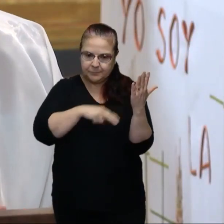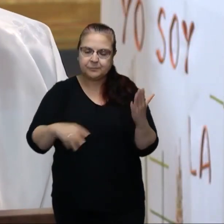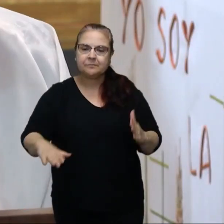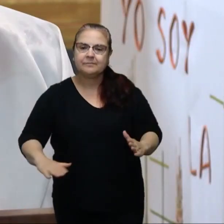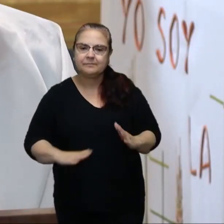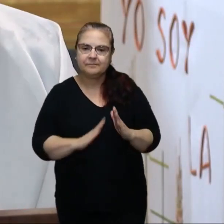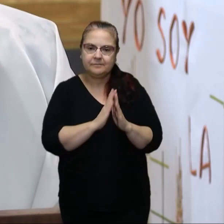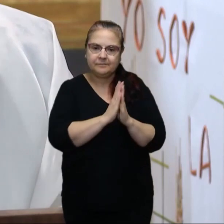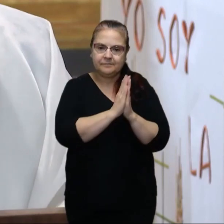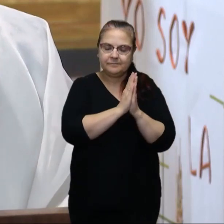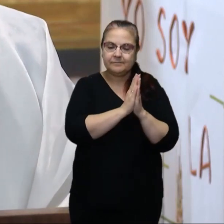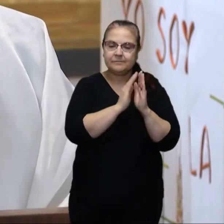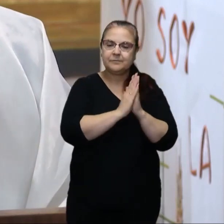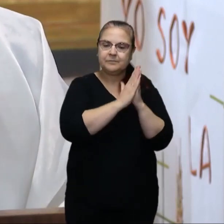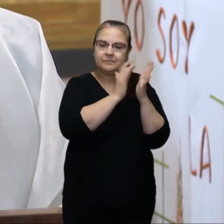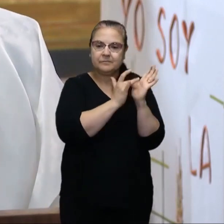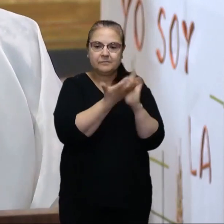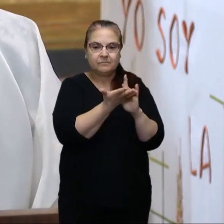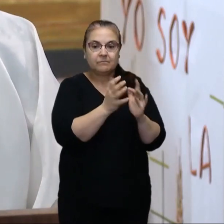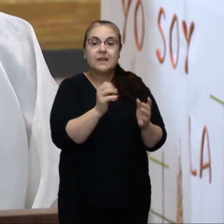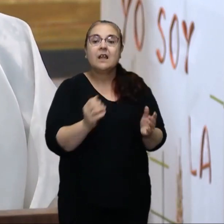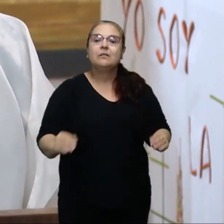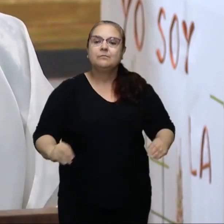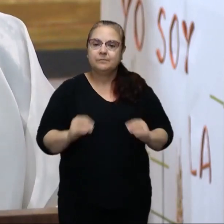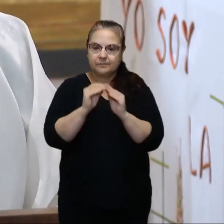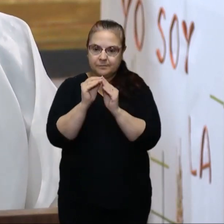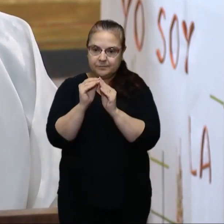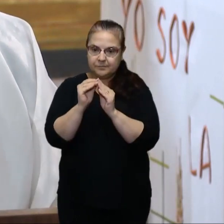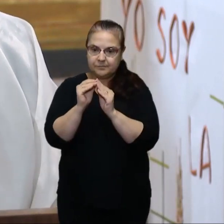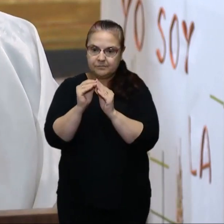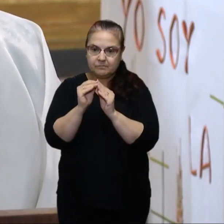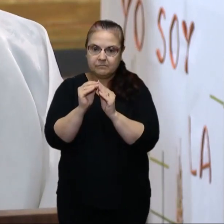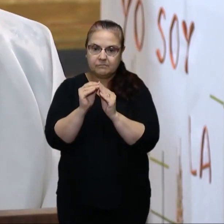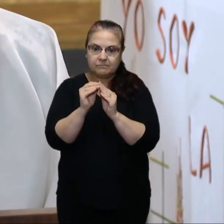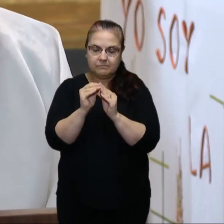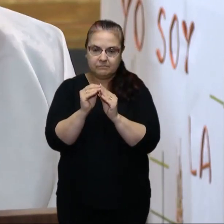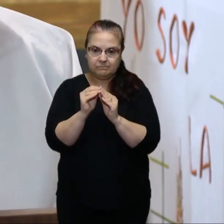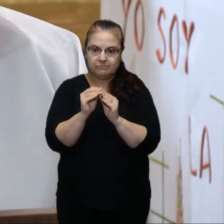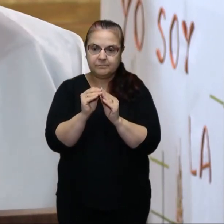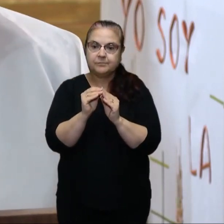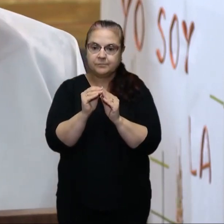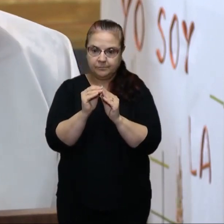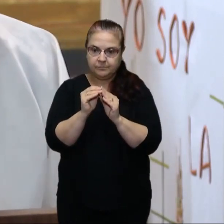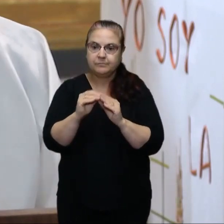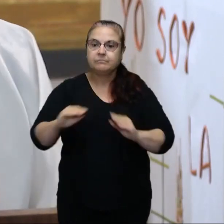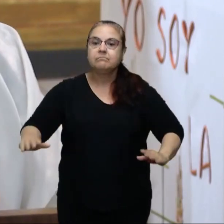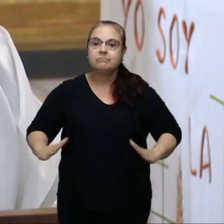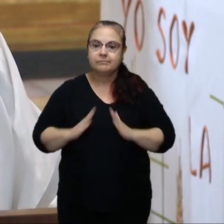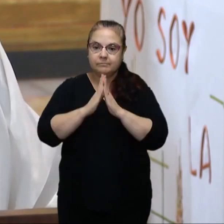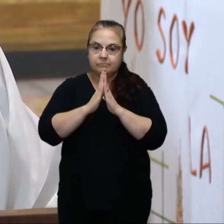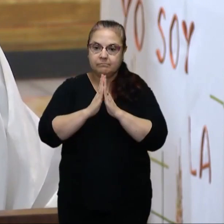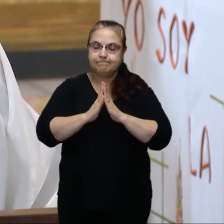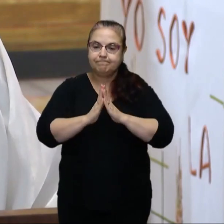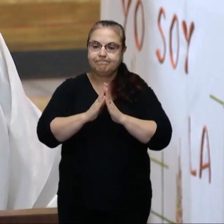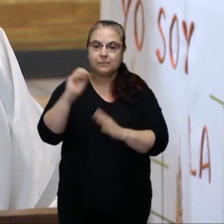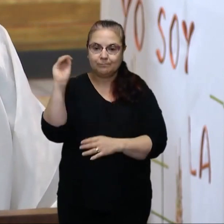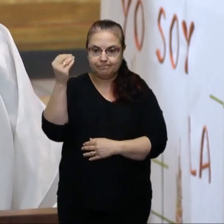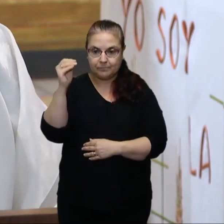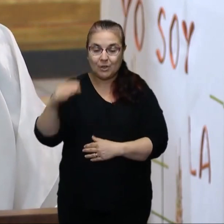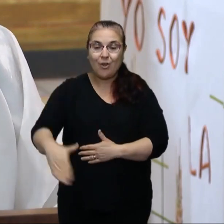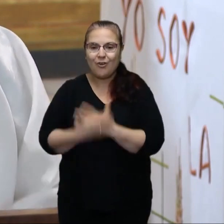Lectura del Santo Evangelio según San Juan.